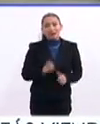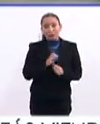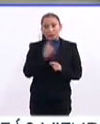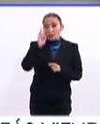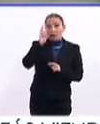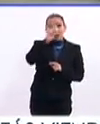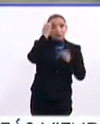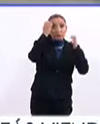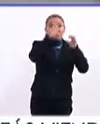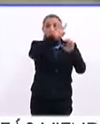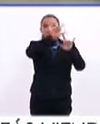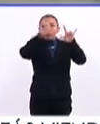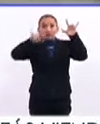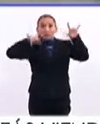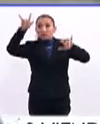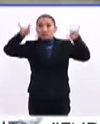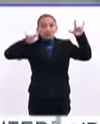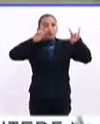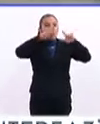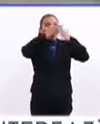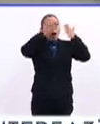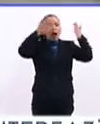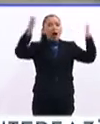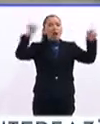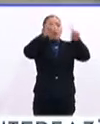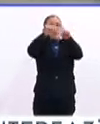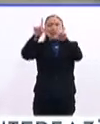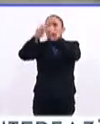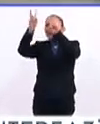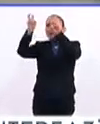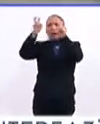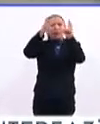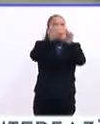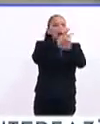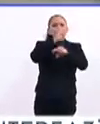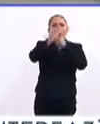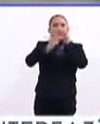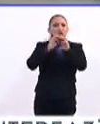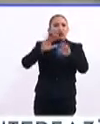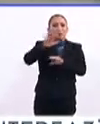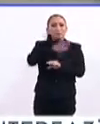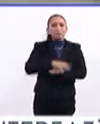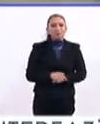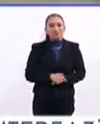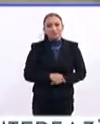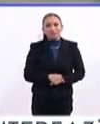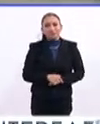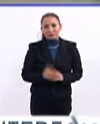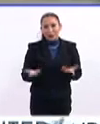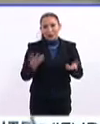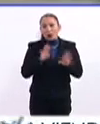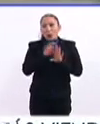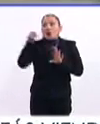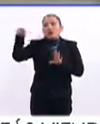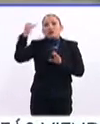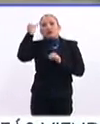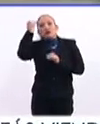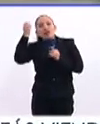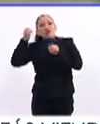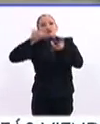Entonces el ver esta muestra también te abre los ojos a muchas temáticas que están sucediendo en el mundo y cómo la están